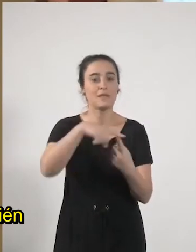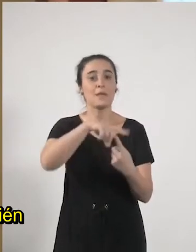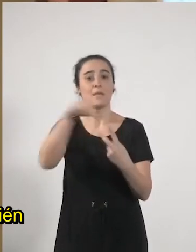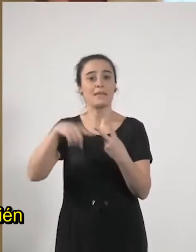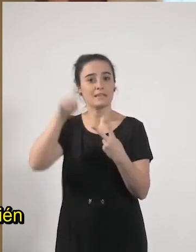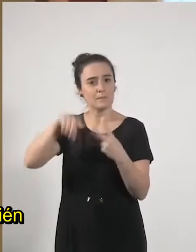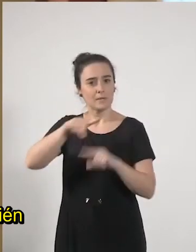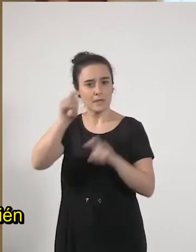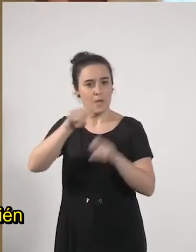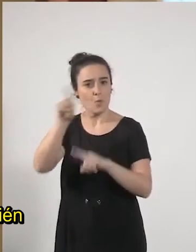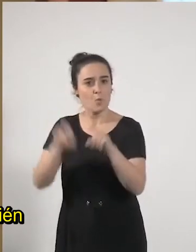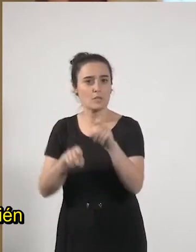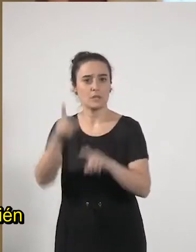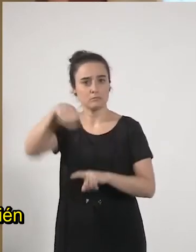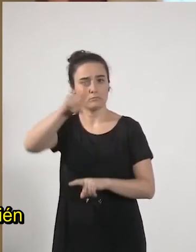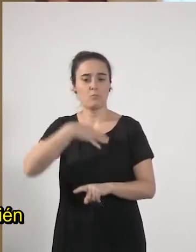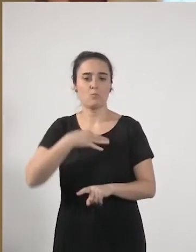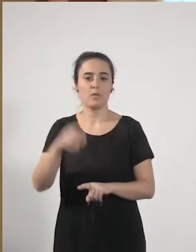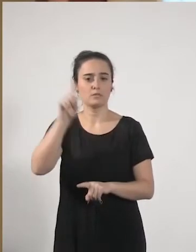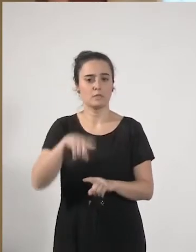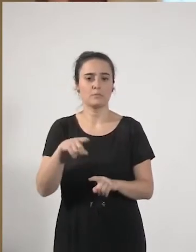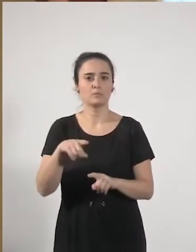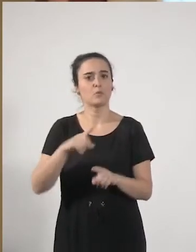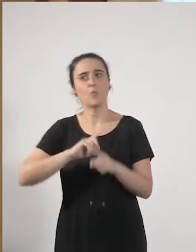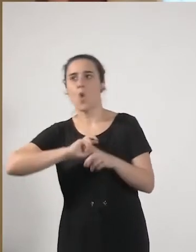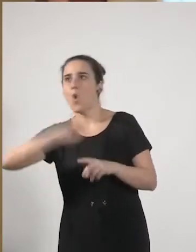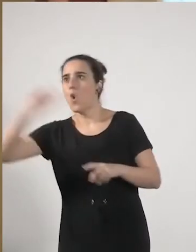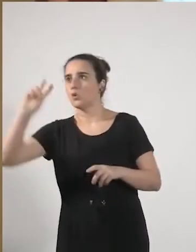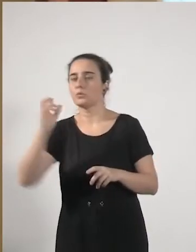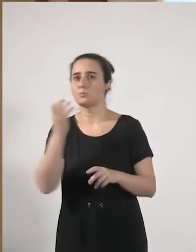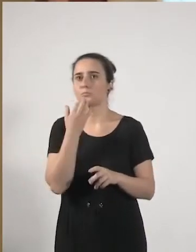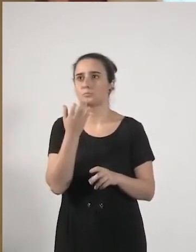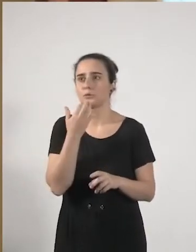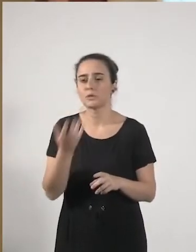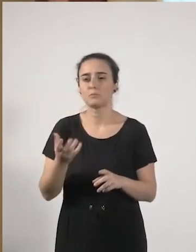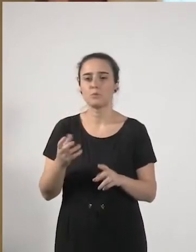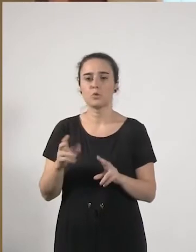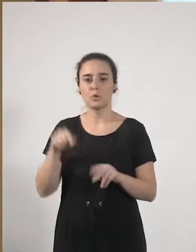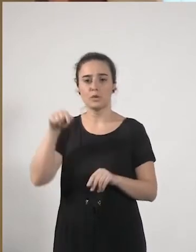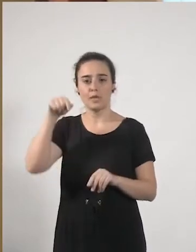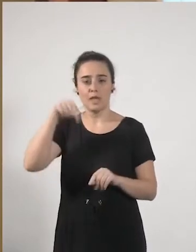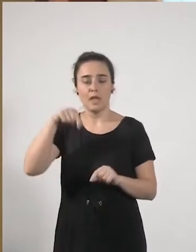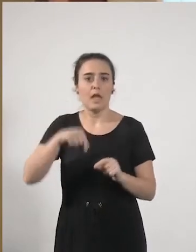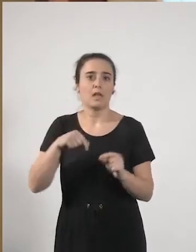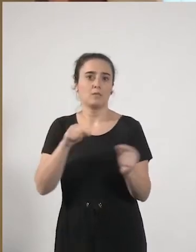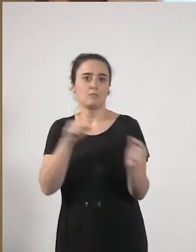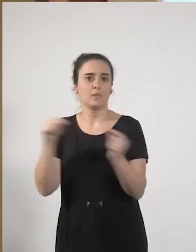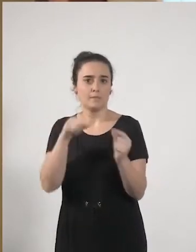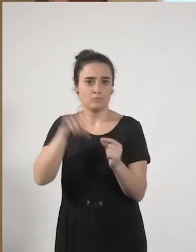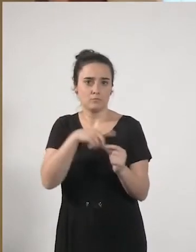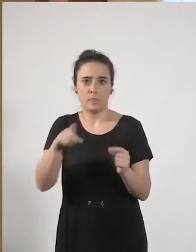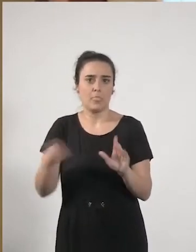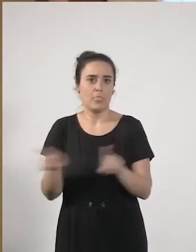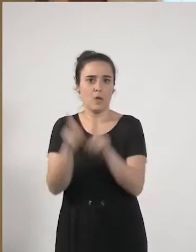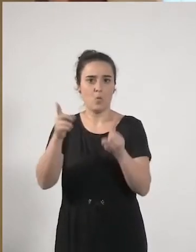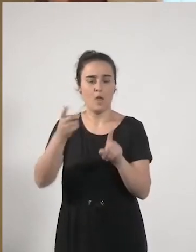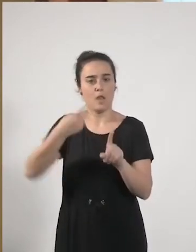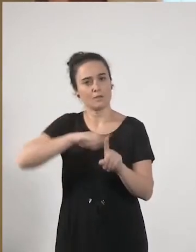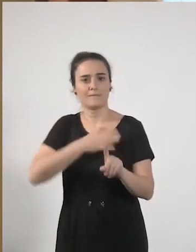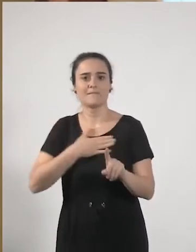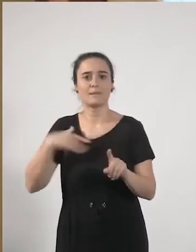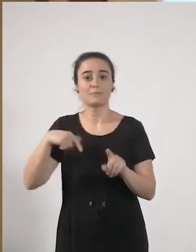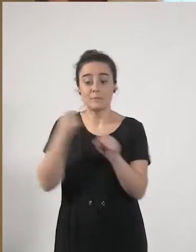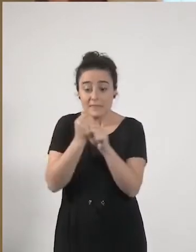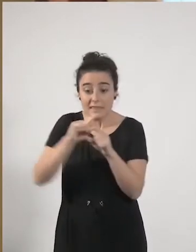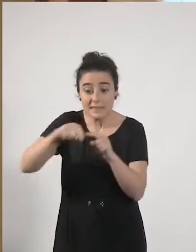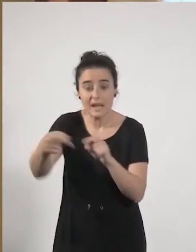encuesta en la que también os podéis hacer llegar otras cuestiones que se traten o no aquí nos gustaría poder recoger en este trabajo después